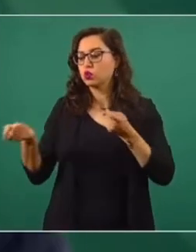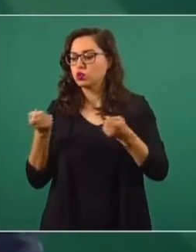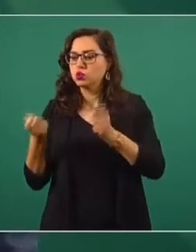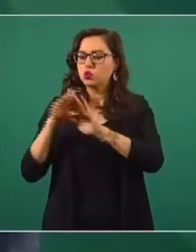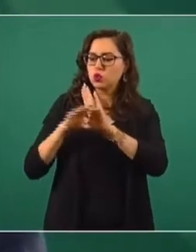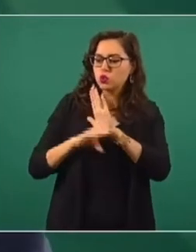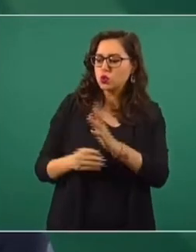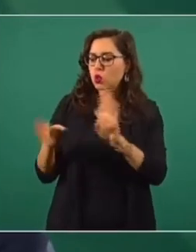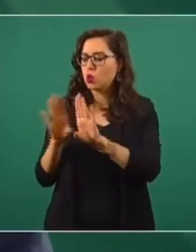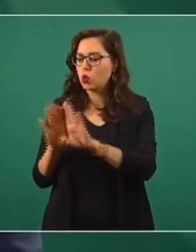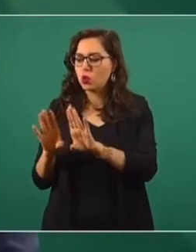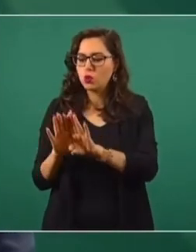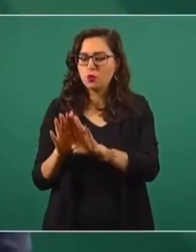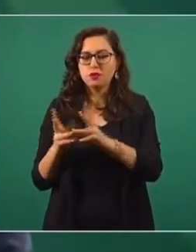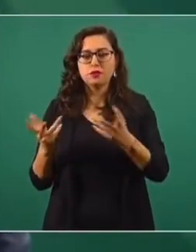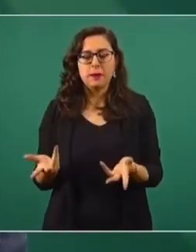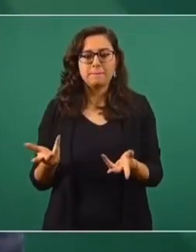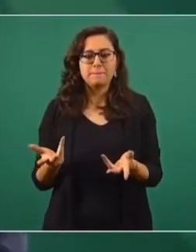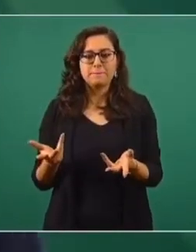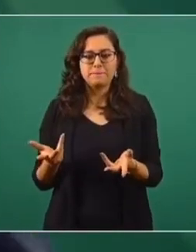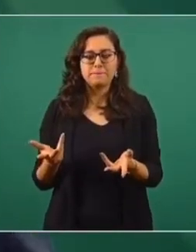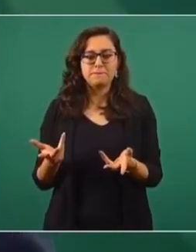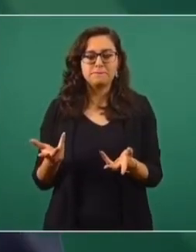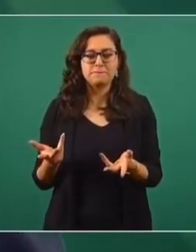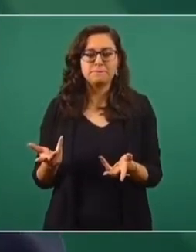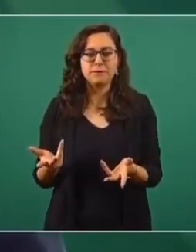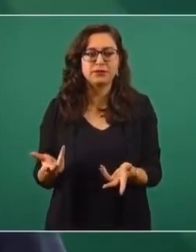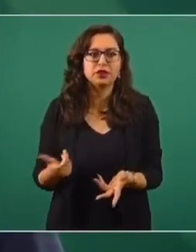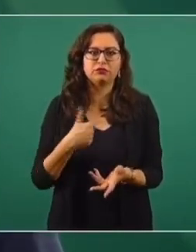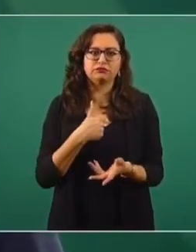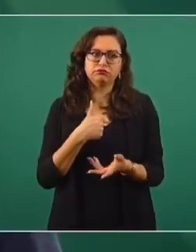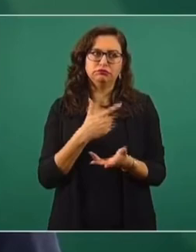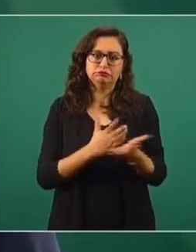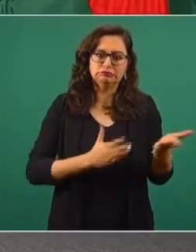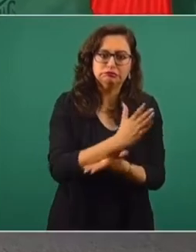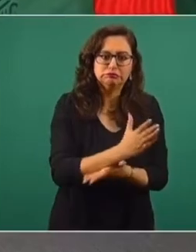no es contradecirme y comprometerme,